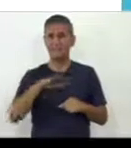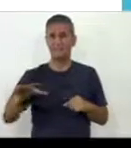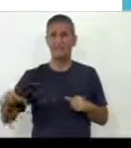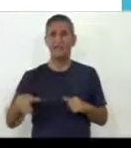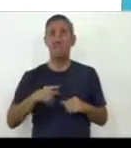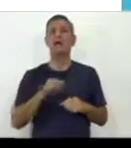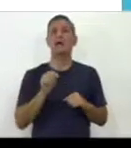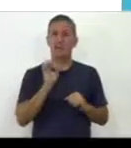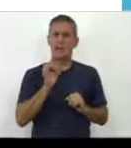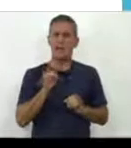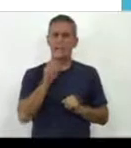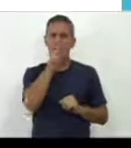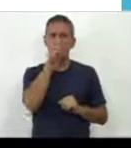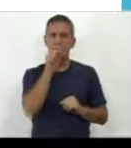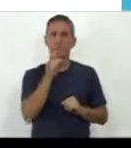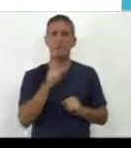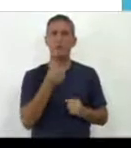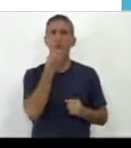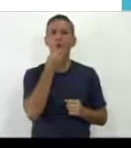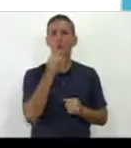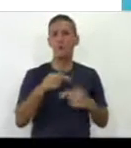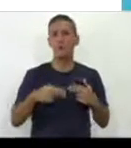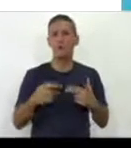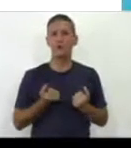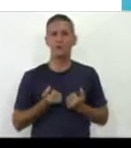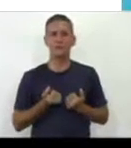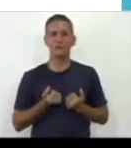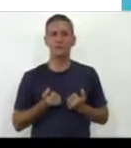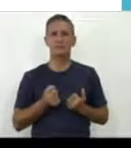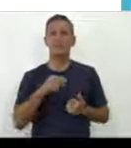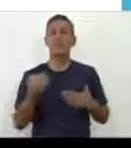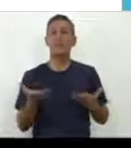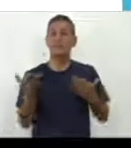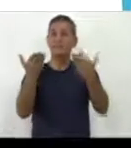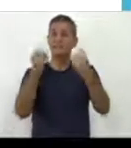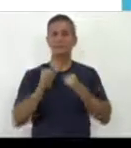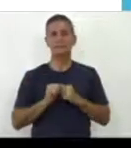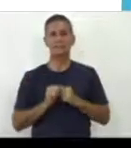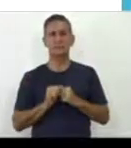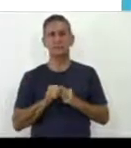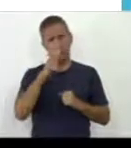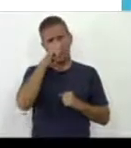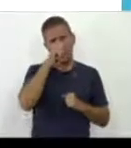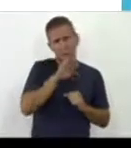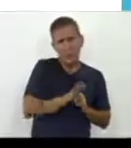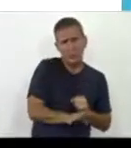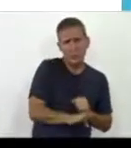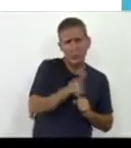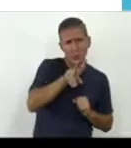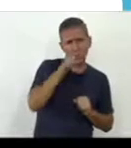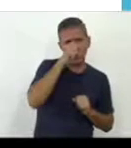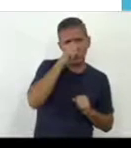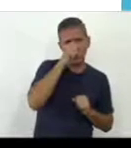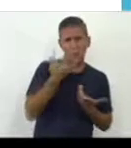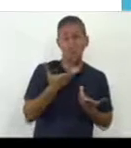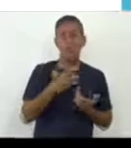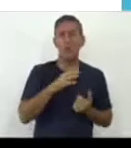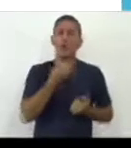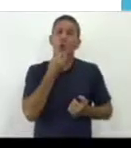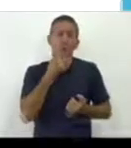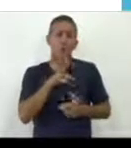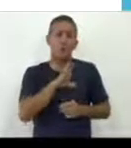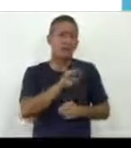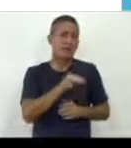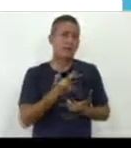así serán las preguntas que usted puede hacer para propiciar su desarrollo. Entonces, si el niño es pequeñito de dos años